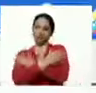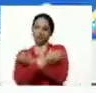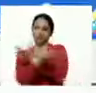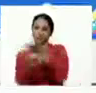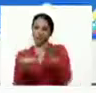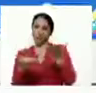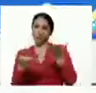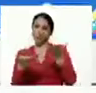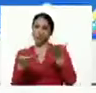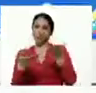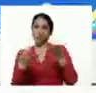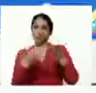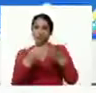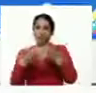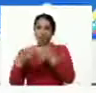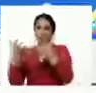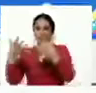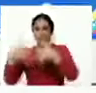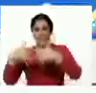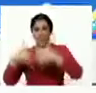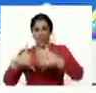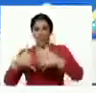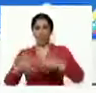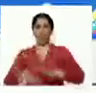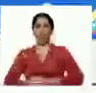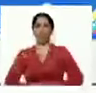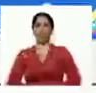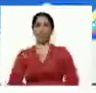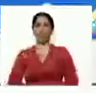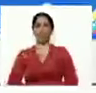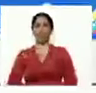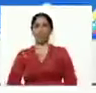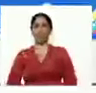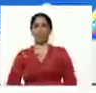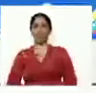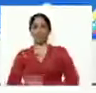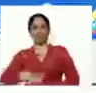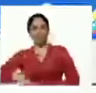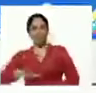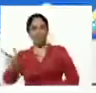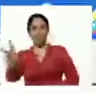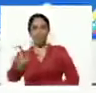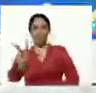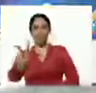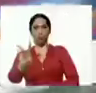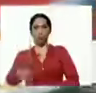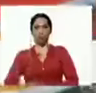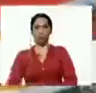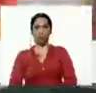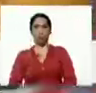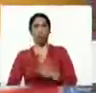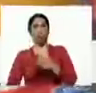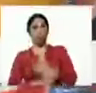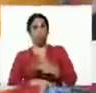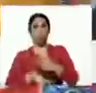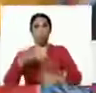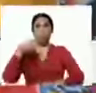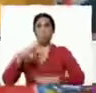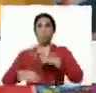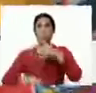conglomerado del llano venezolano. Van a producir